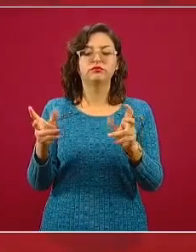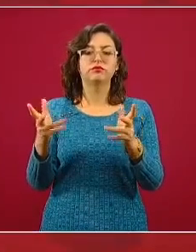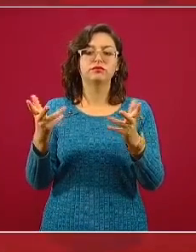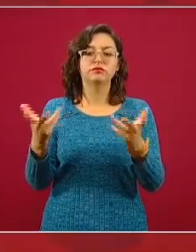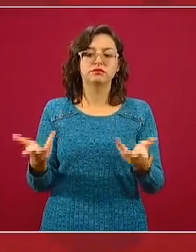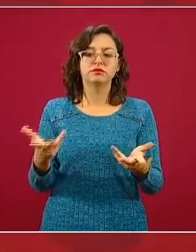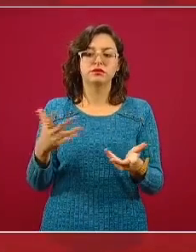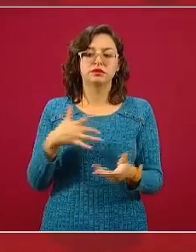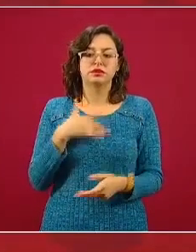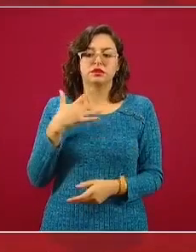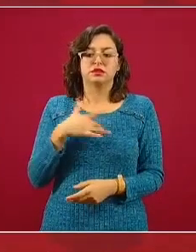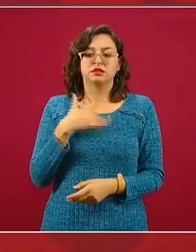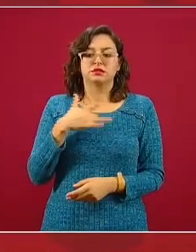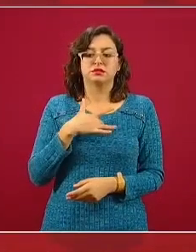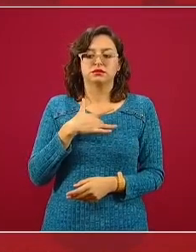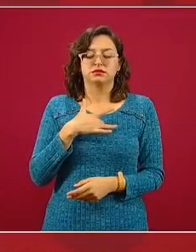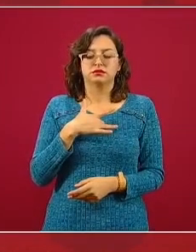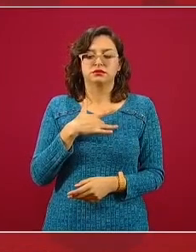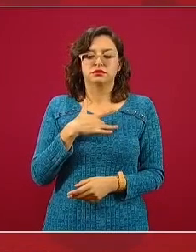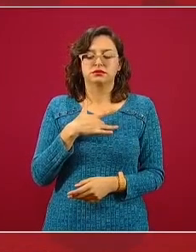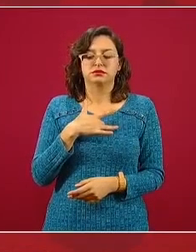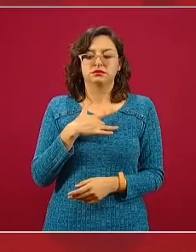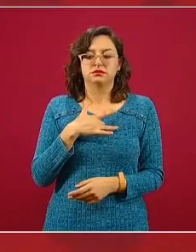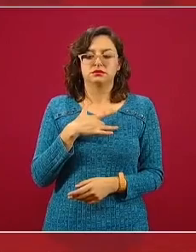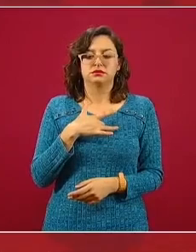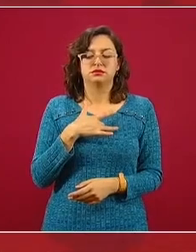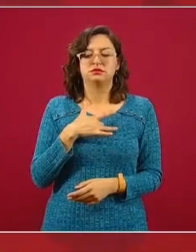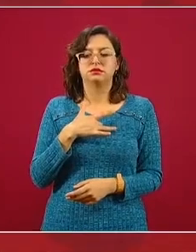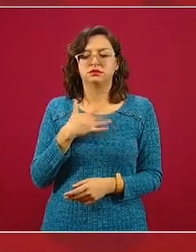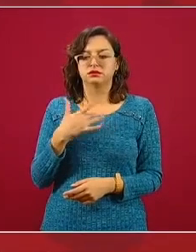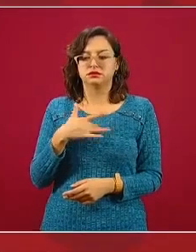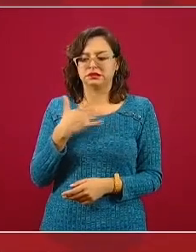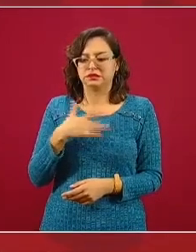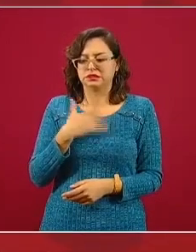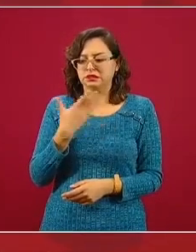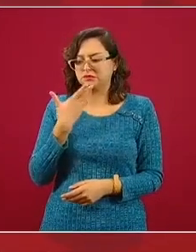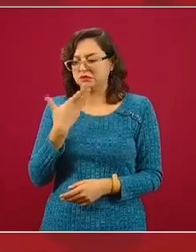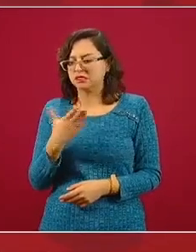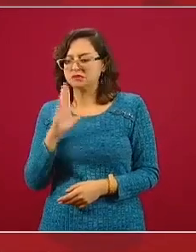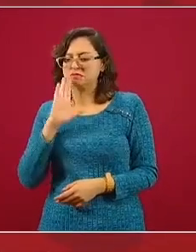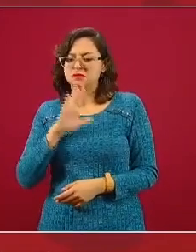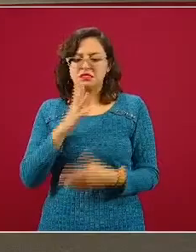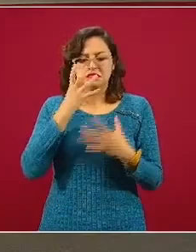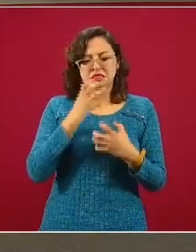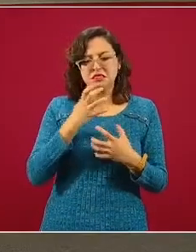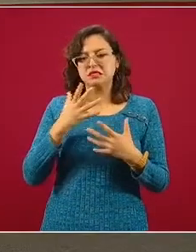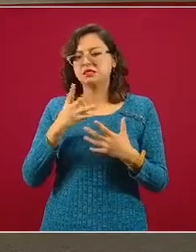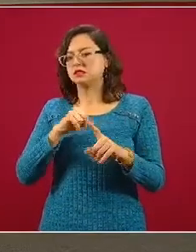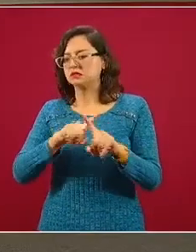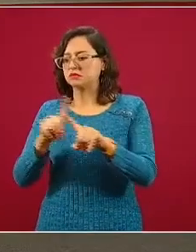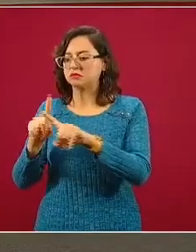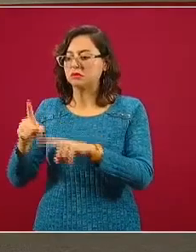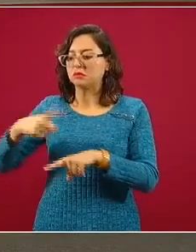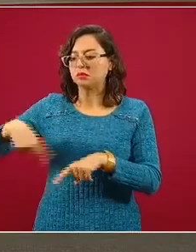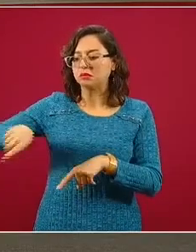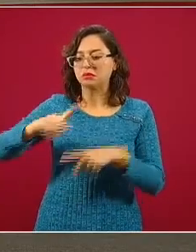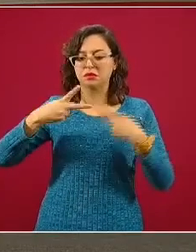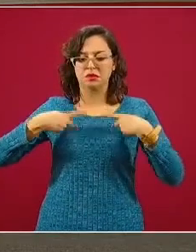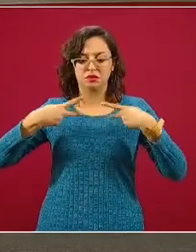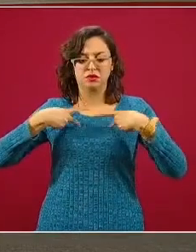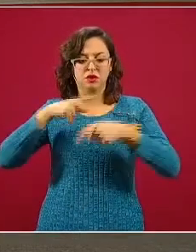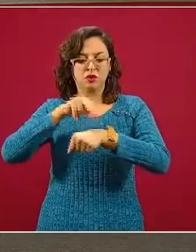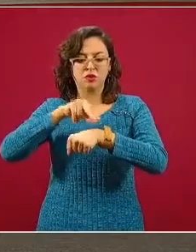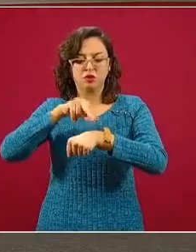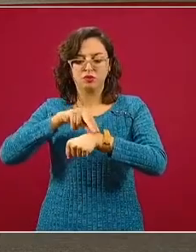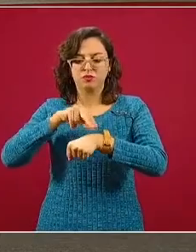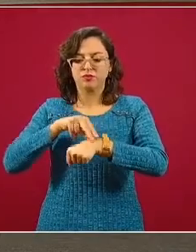el estado anímico y la salud mental de los cuidadores de la salud, de las personas